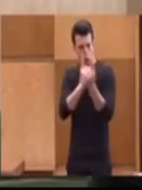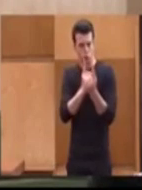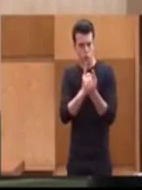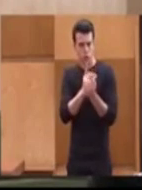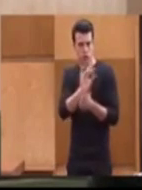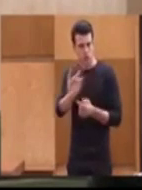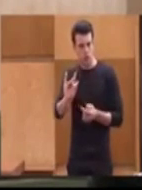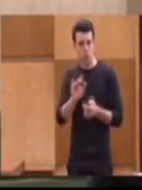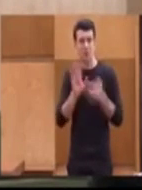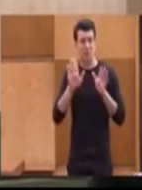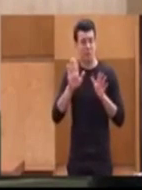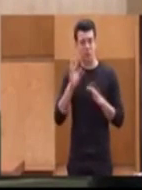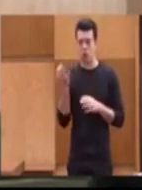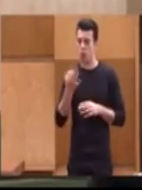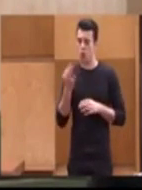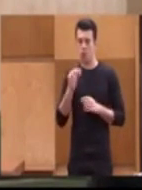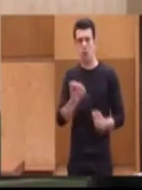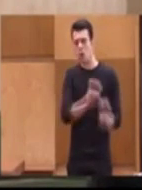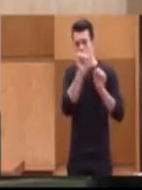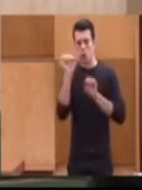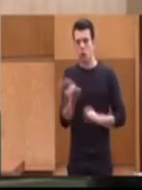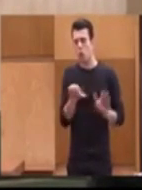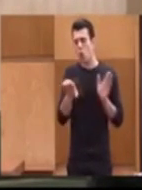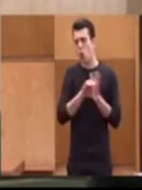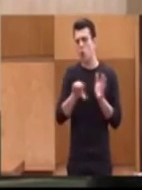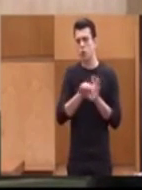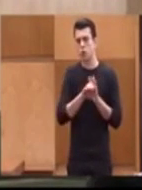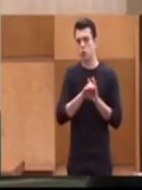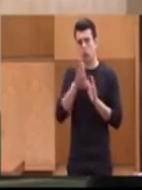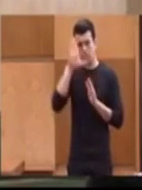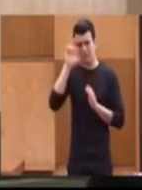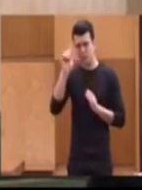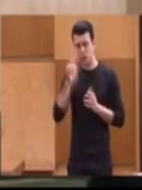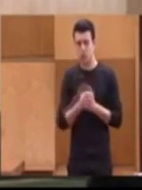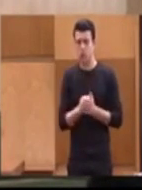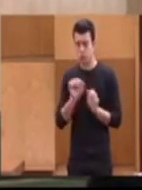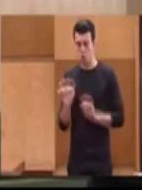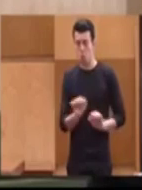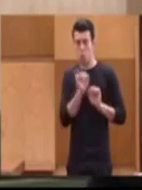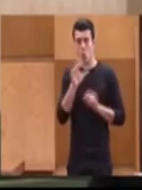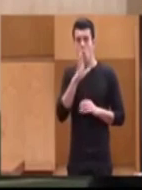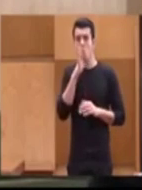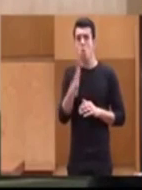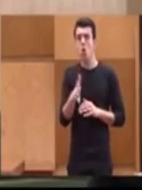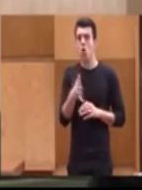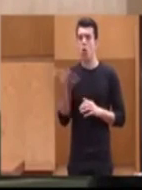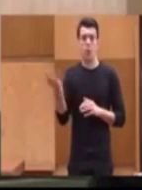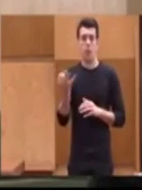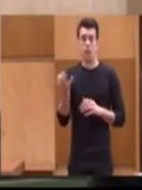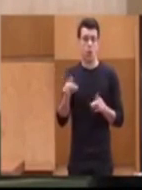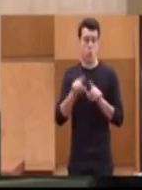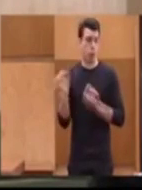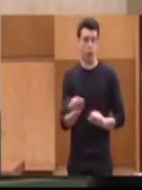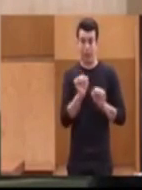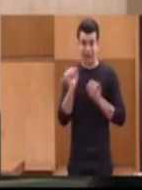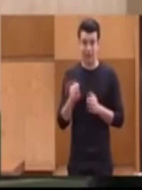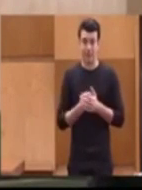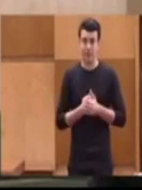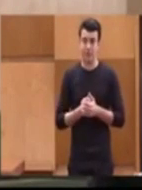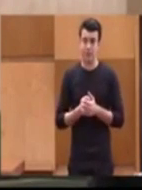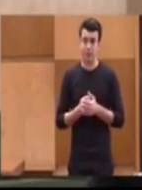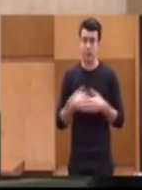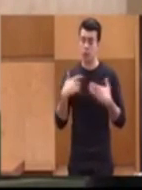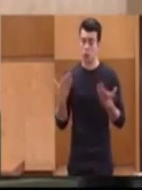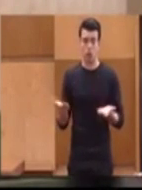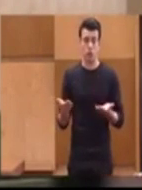pero no en el blindaje constitucional de las pensiones. ¿Por qué blindar? Porque blindar es proteger. ¿Y por qué